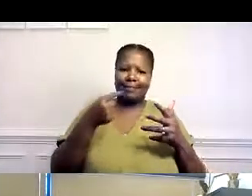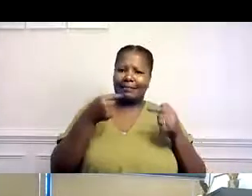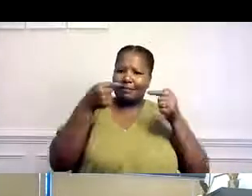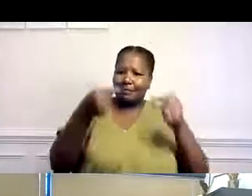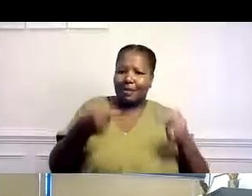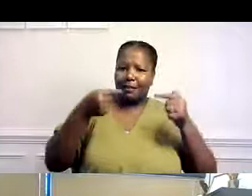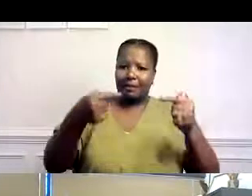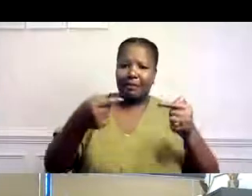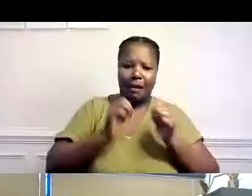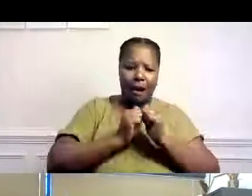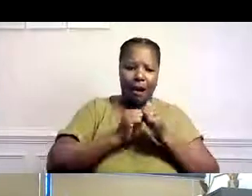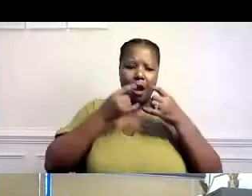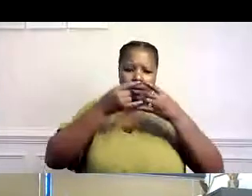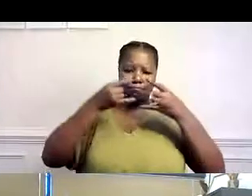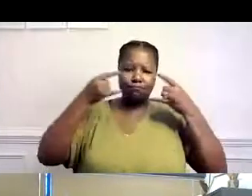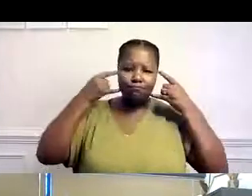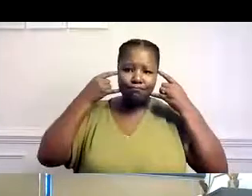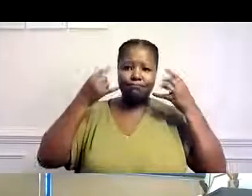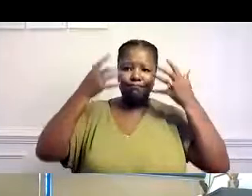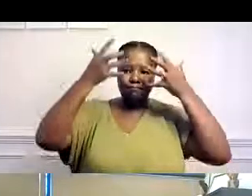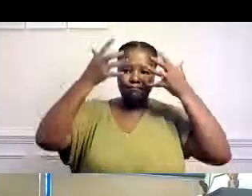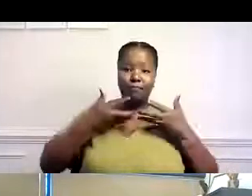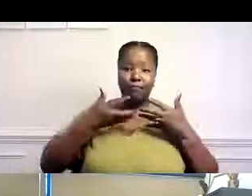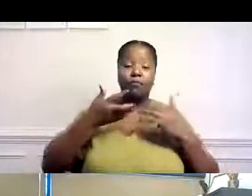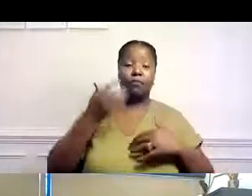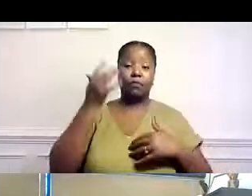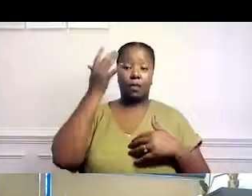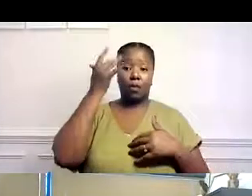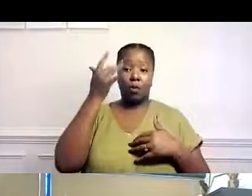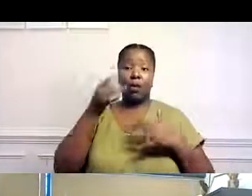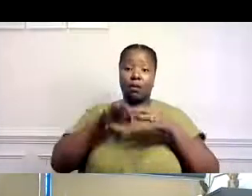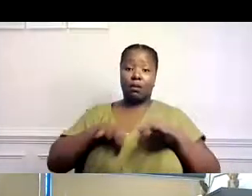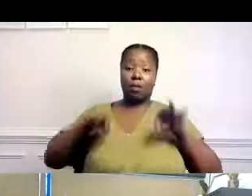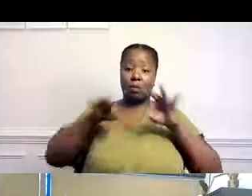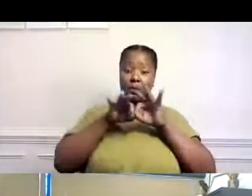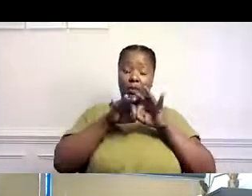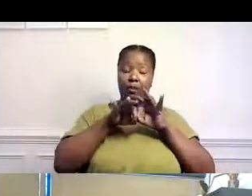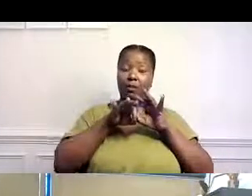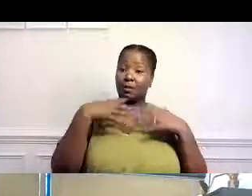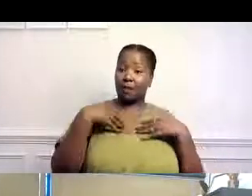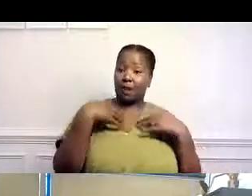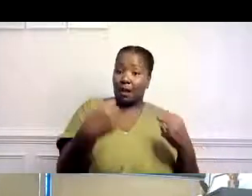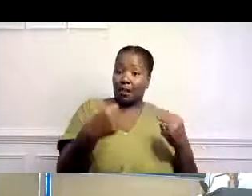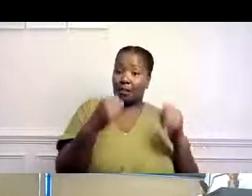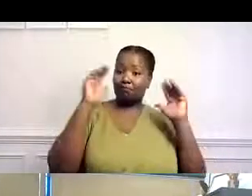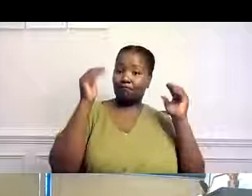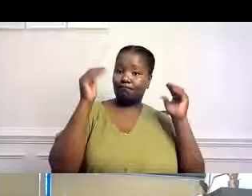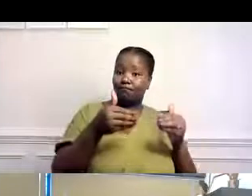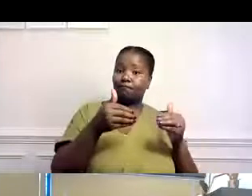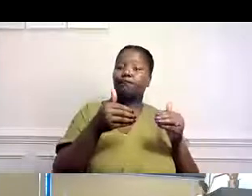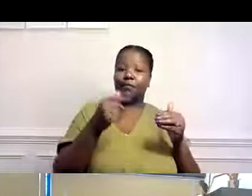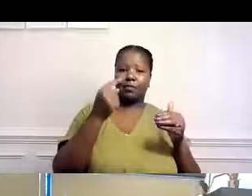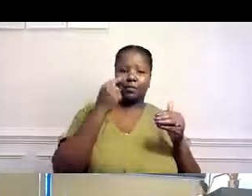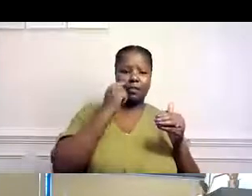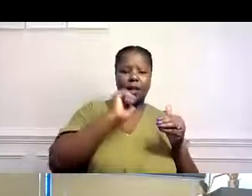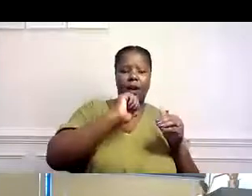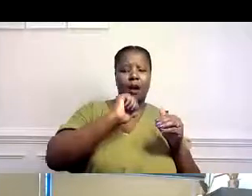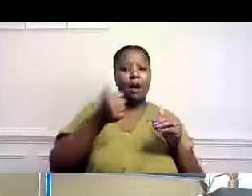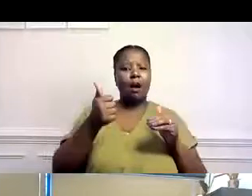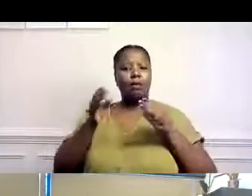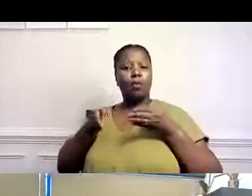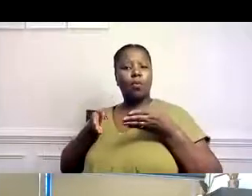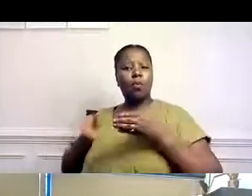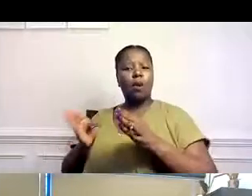guías. Si alguien tiene dificultad en usar la máscara, sea por asuntos de salud o simplemente